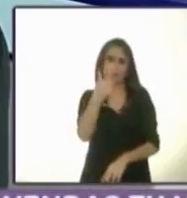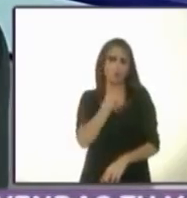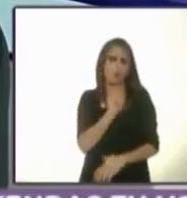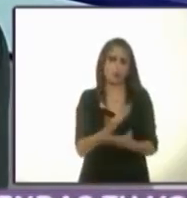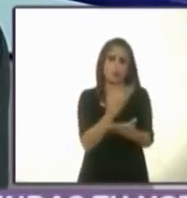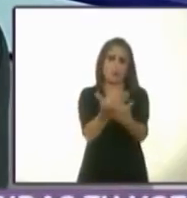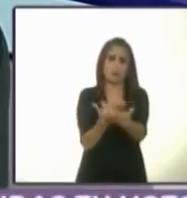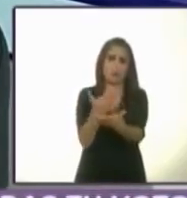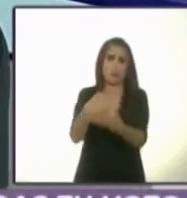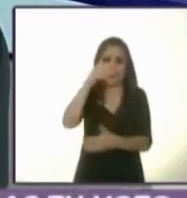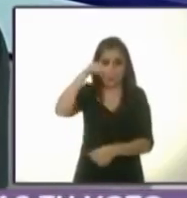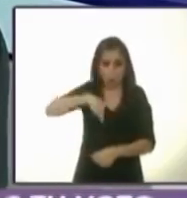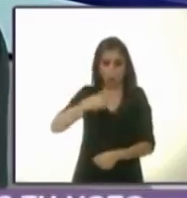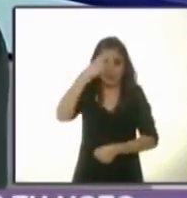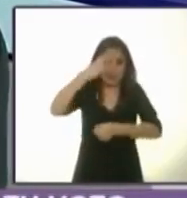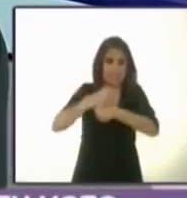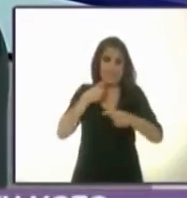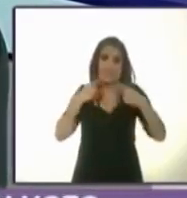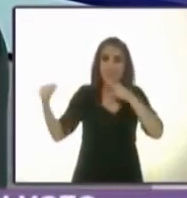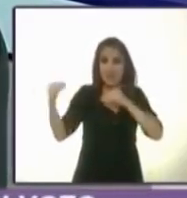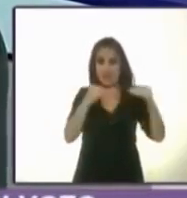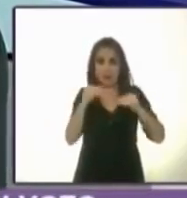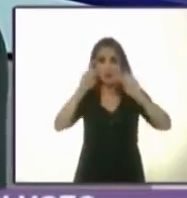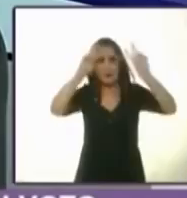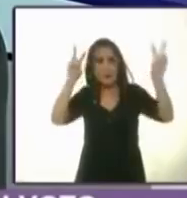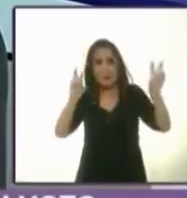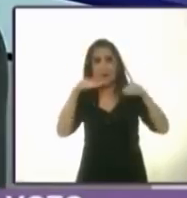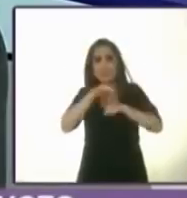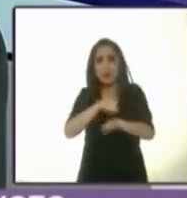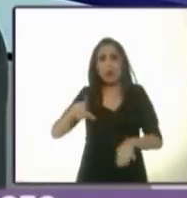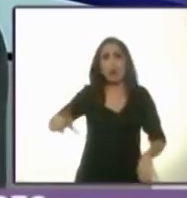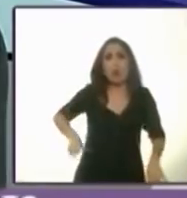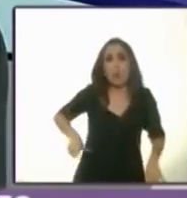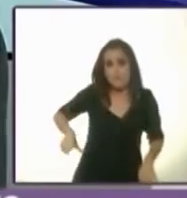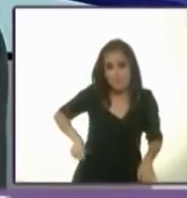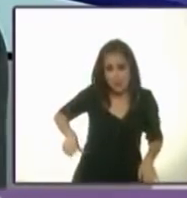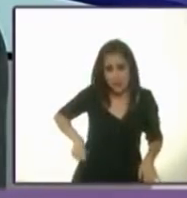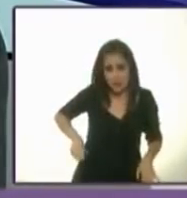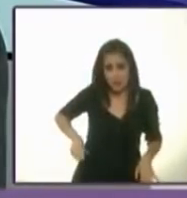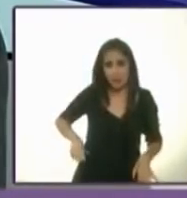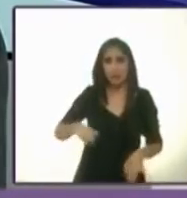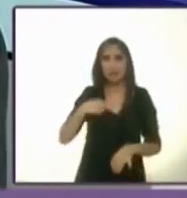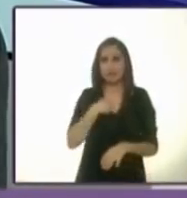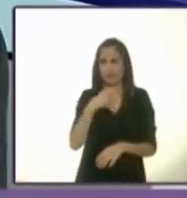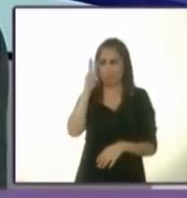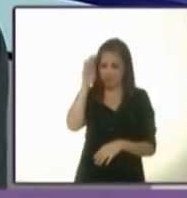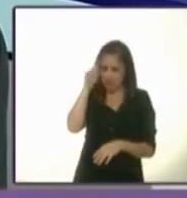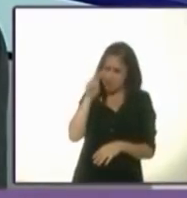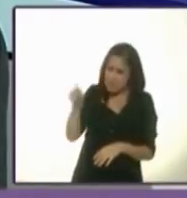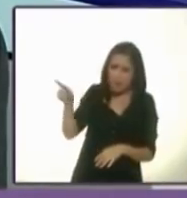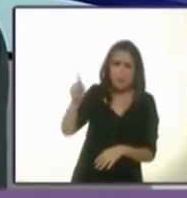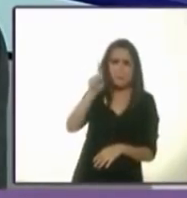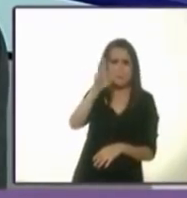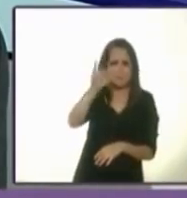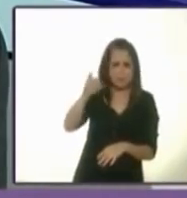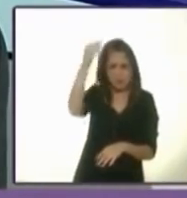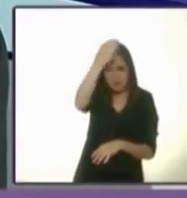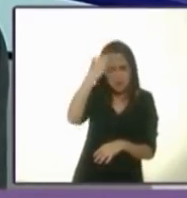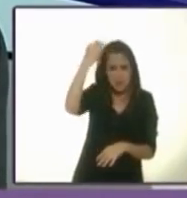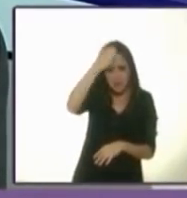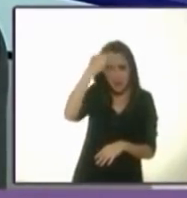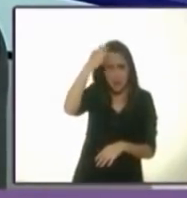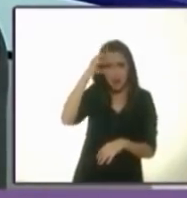pasar que en este tercer debate donde estamos tocando el tema de gobierno, no puedo dejar de cuestionar al candidato del PRI, a Miquel Arreola,